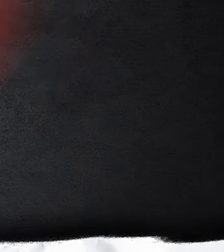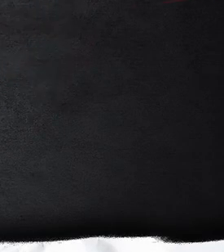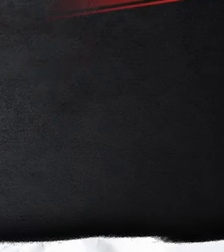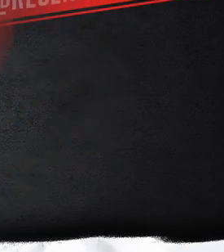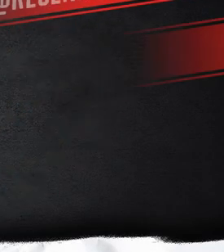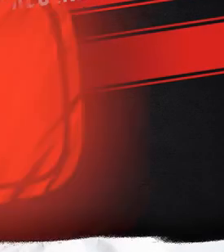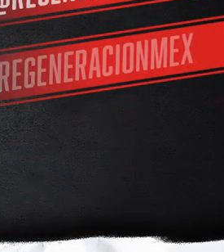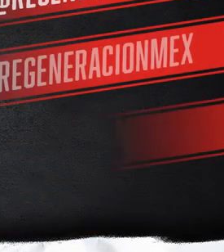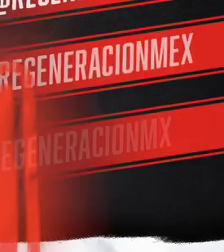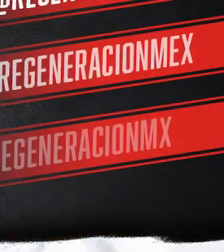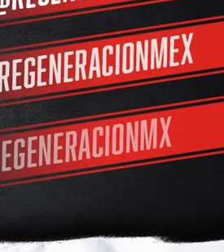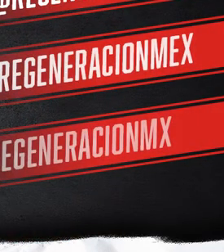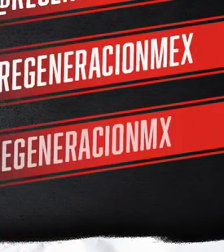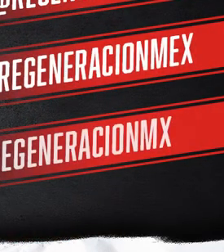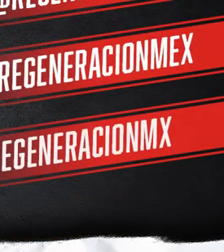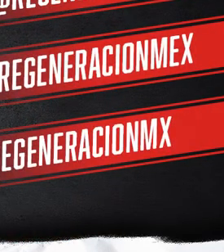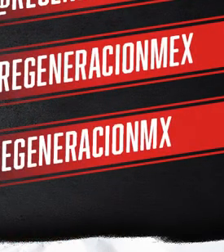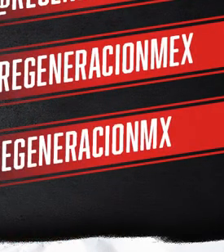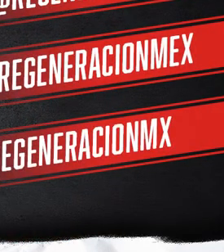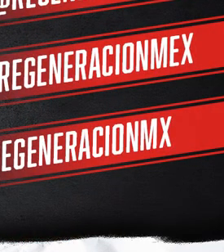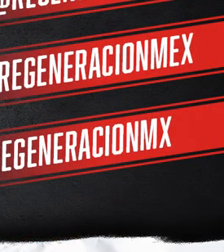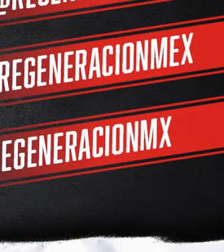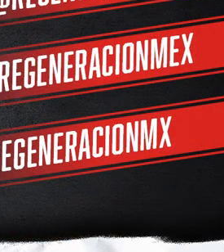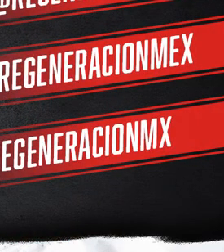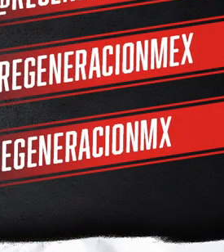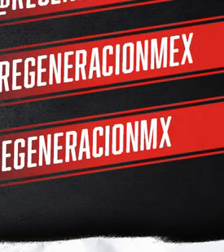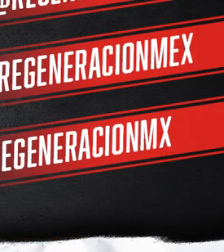de desinformación. de desinformación. La